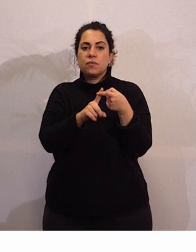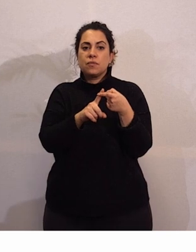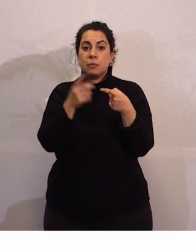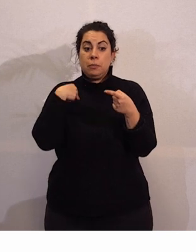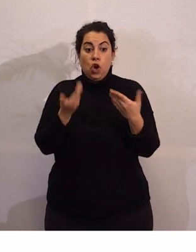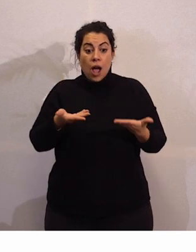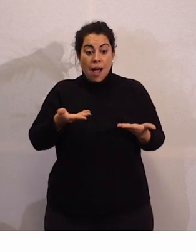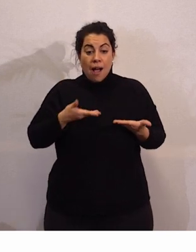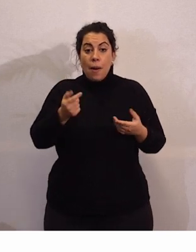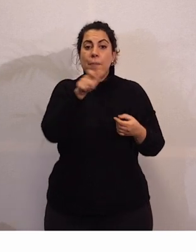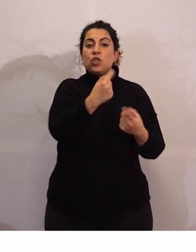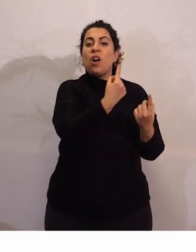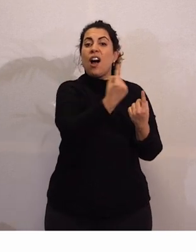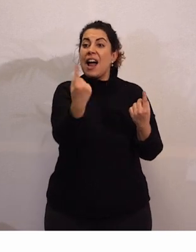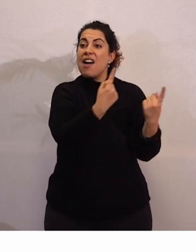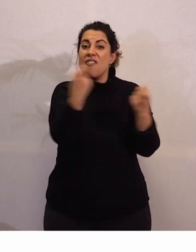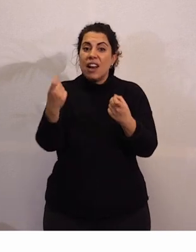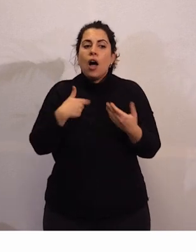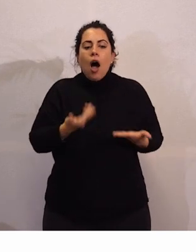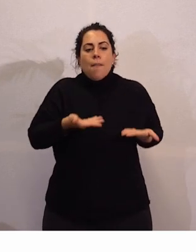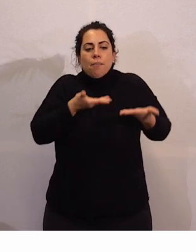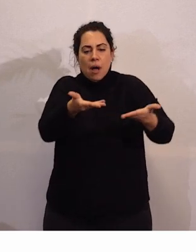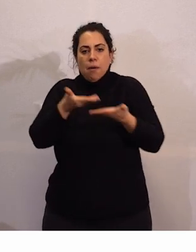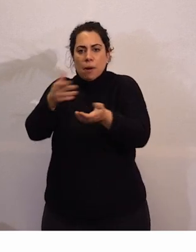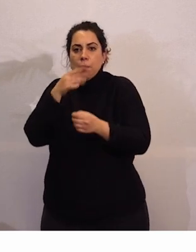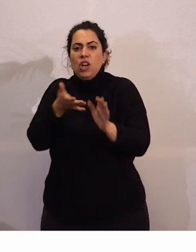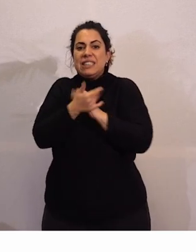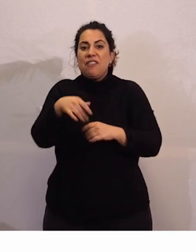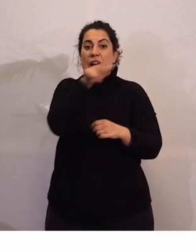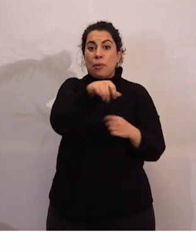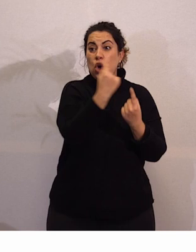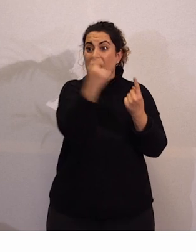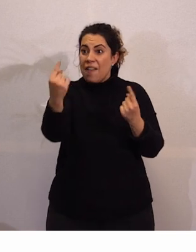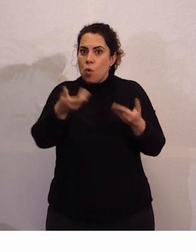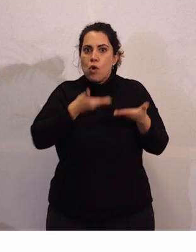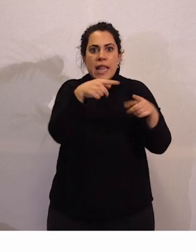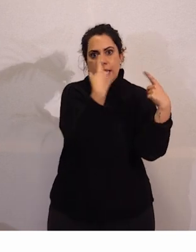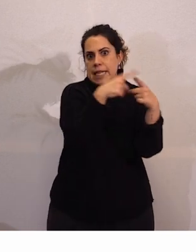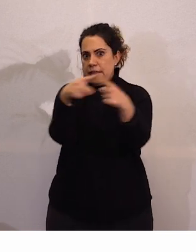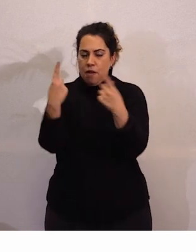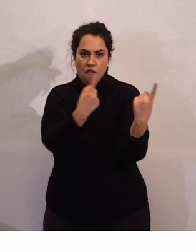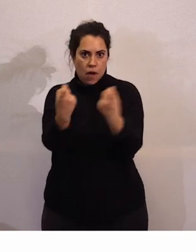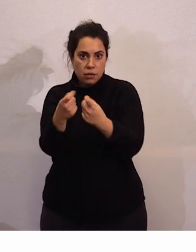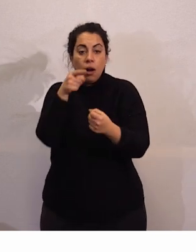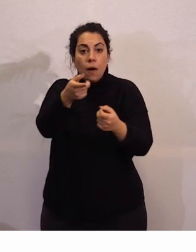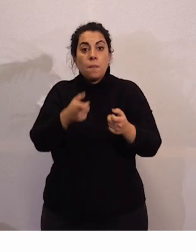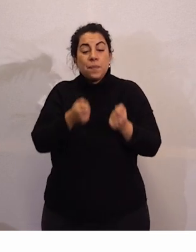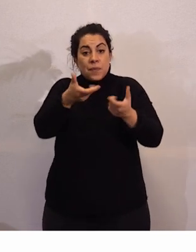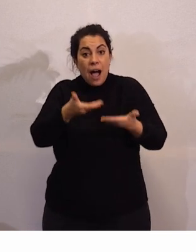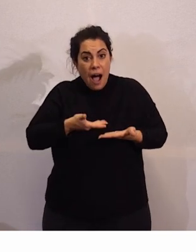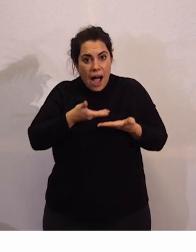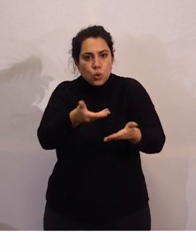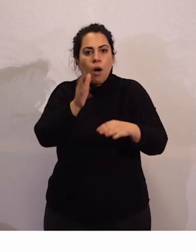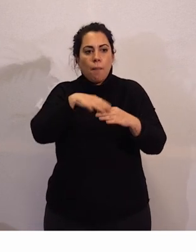las ayudas que cada persona necesita porque cada persona va a necesitar unas ayudas diferentes y esto les va a ayudar a